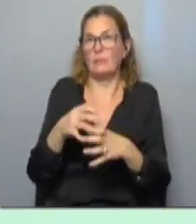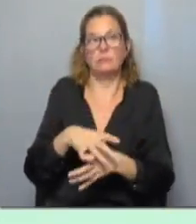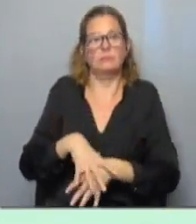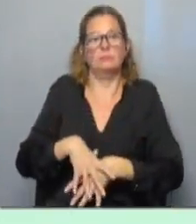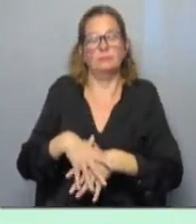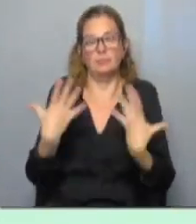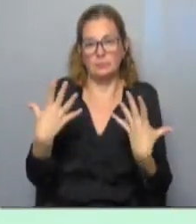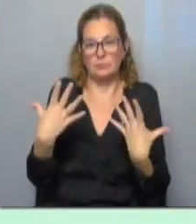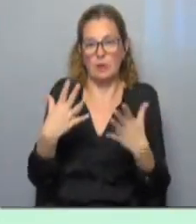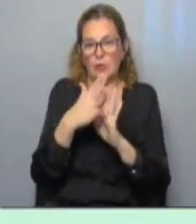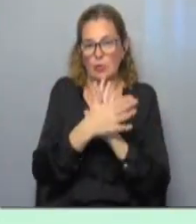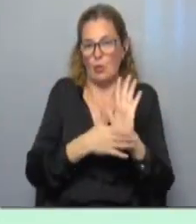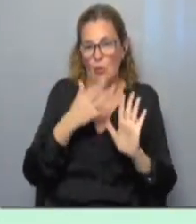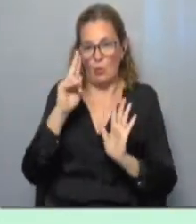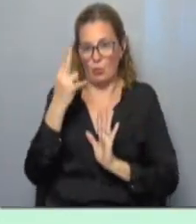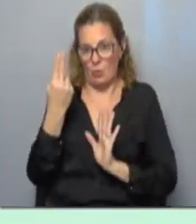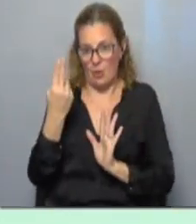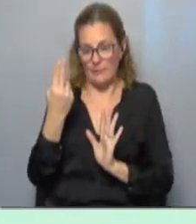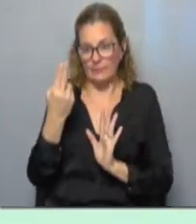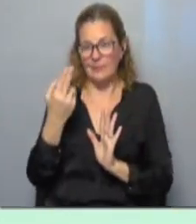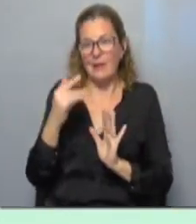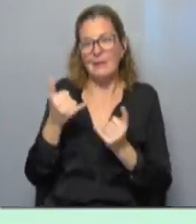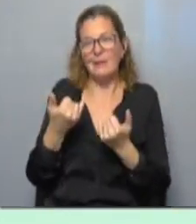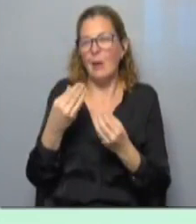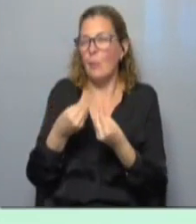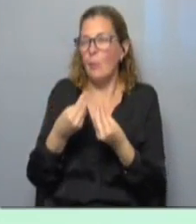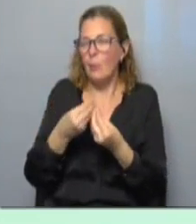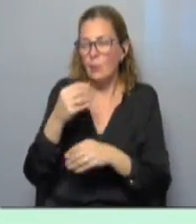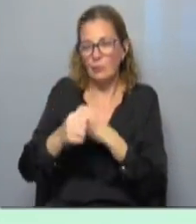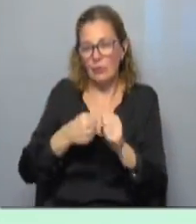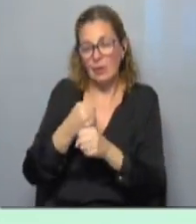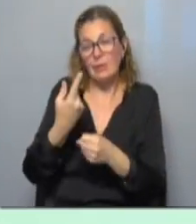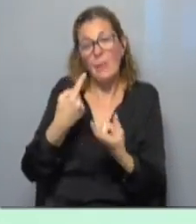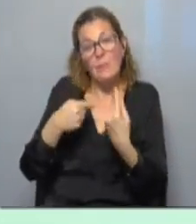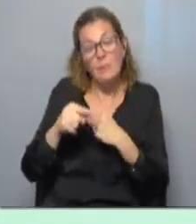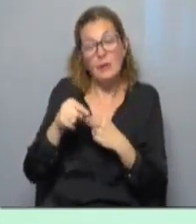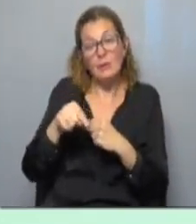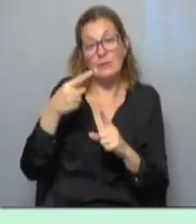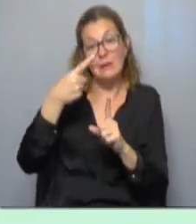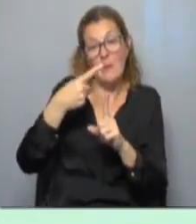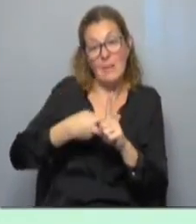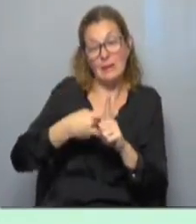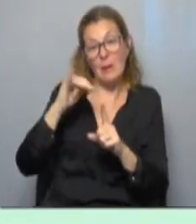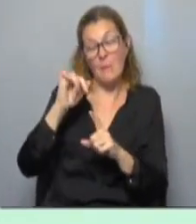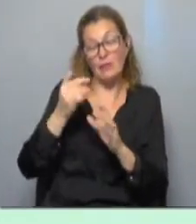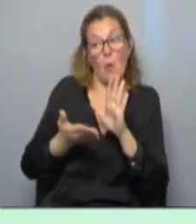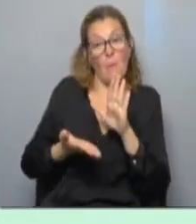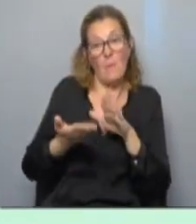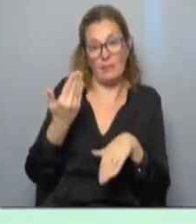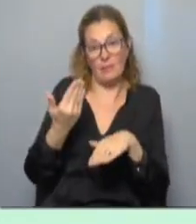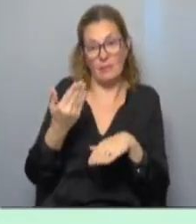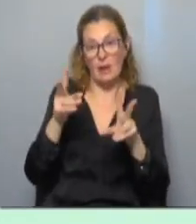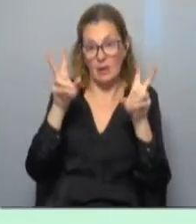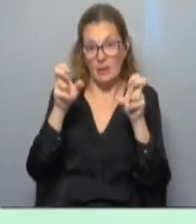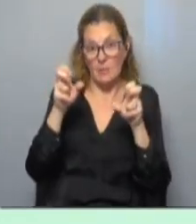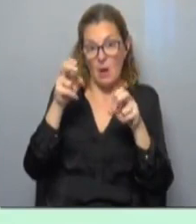en todo el territorio nacional desde hace ya muchos años, pero que lamentablemente en este mes de mayo tuvo un incremento el